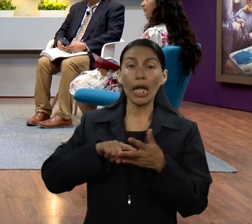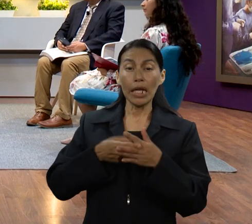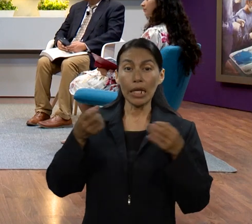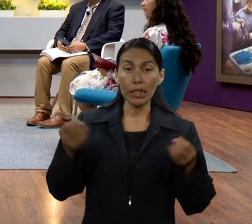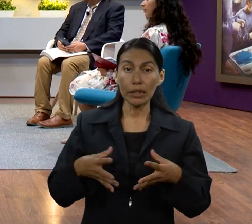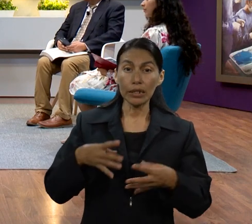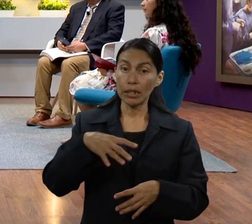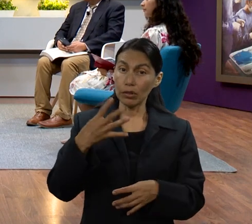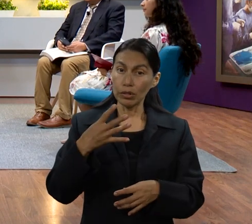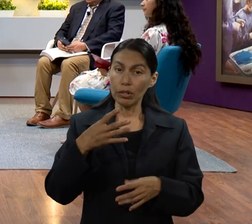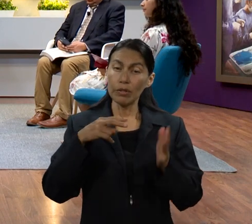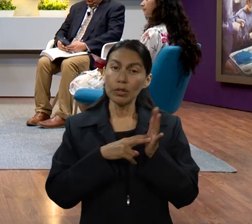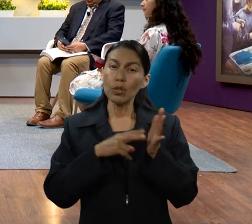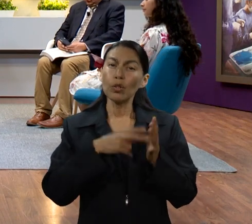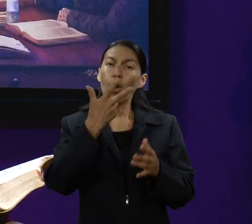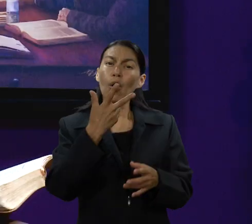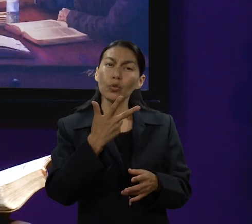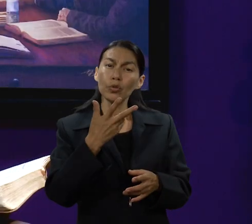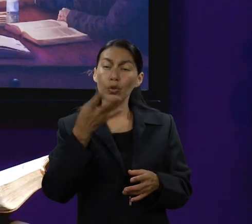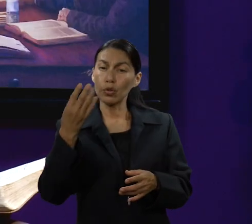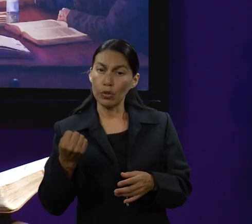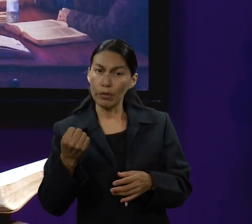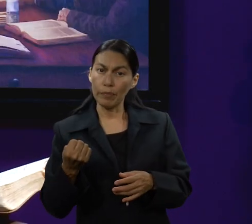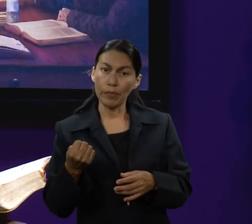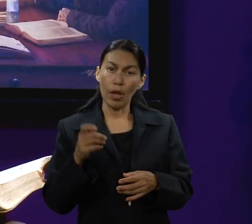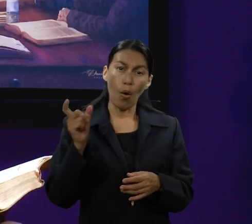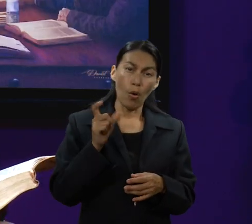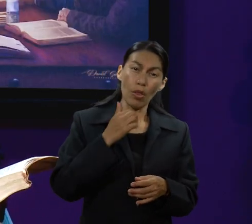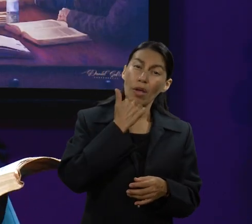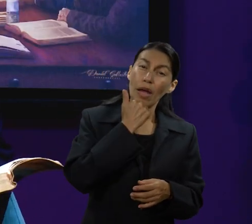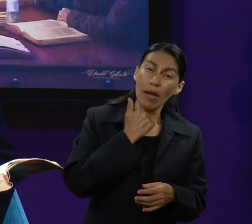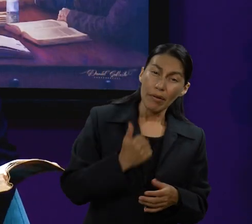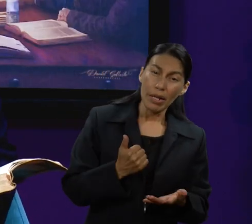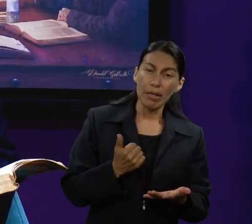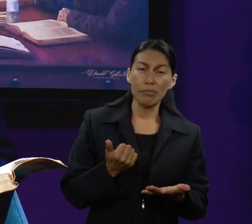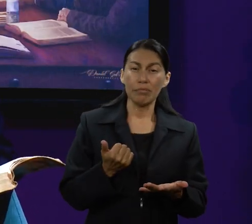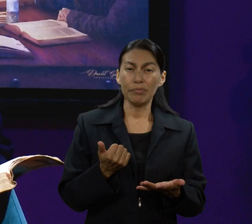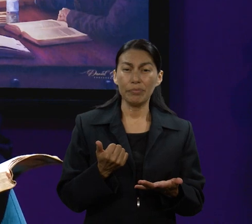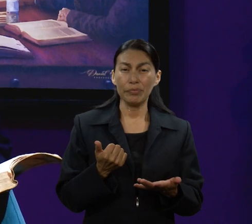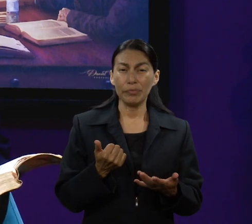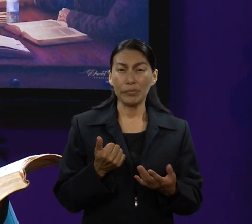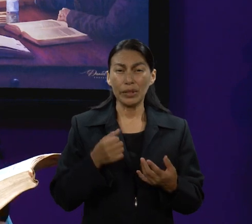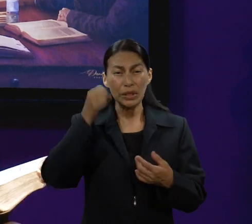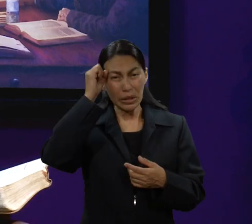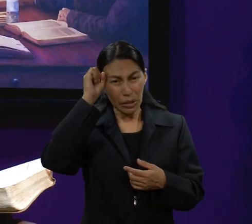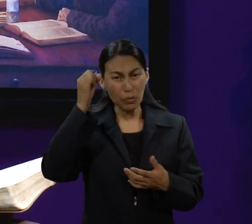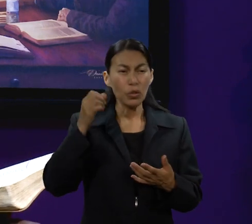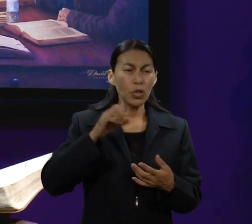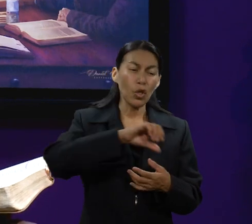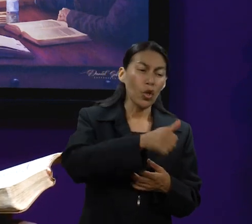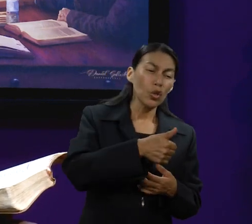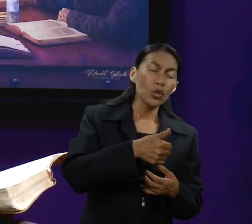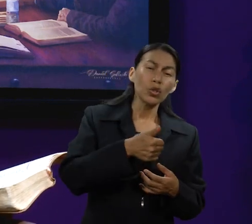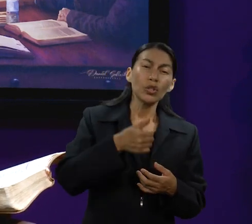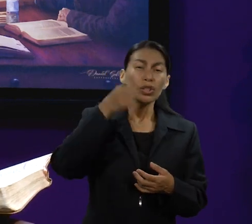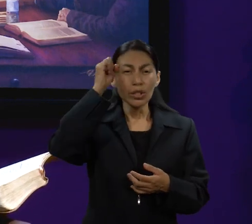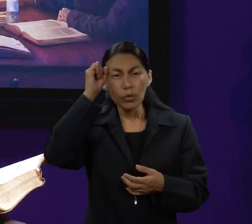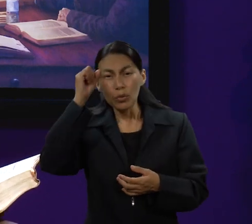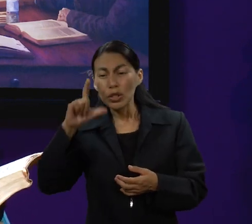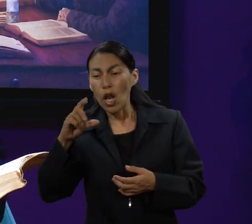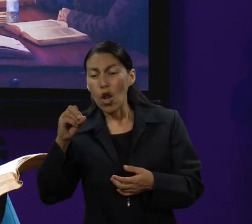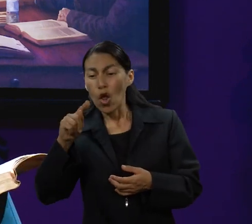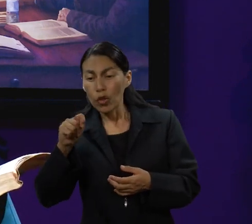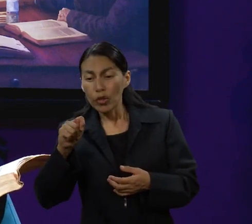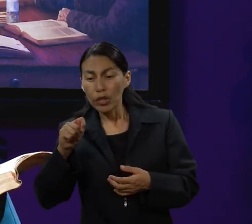dice Génesis, capítulo 13, versos 8 y 9, donde dice que cuando hubo la disputa entre Abraham, entre los